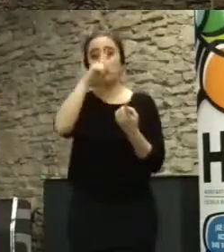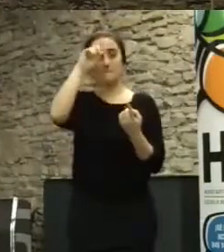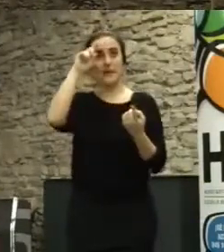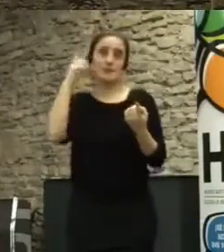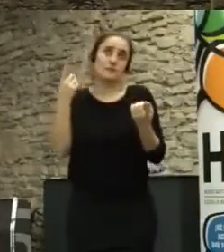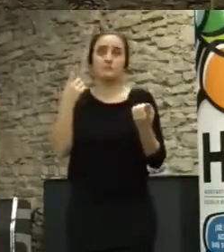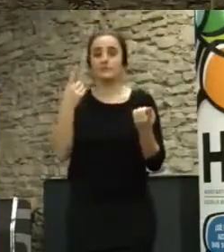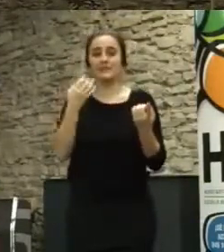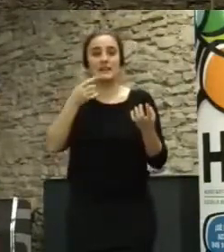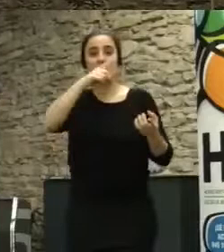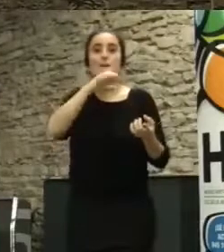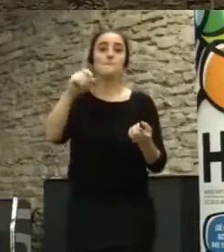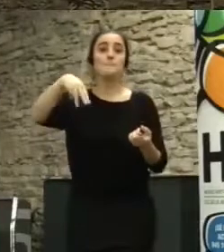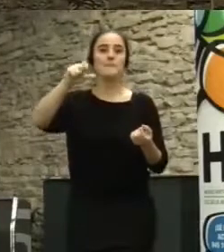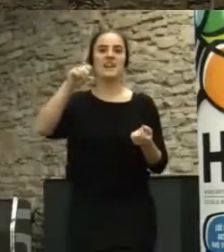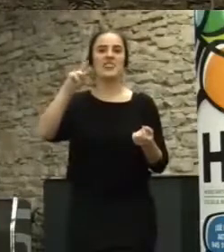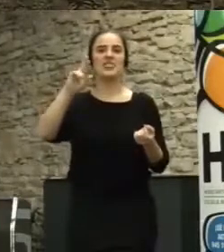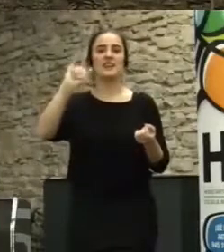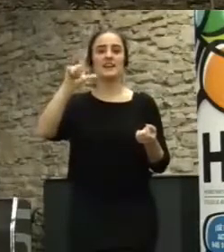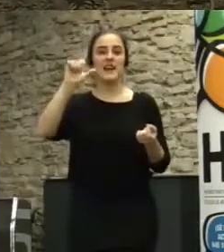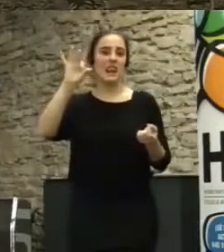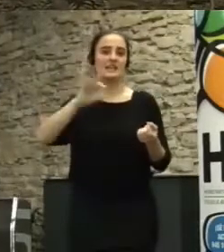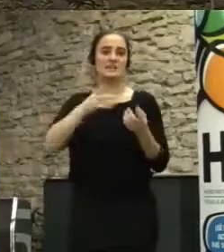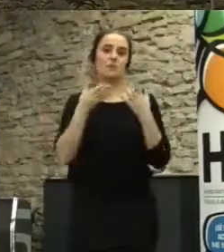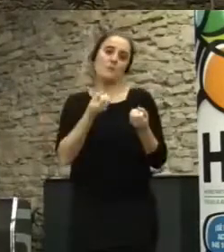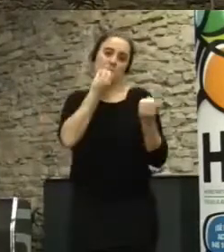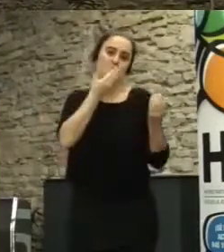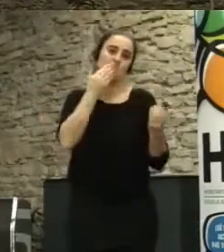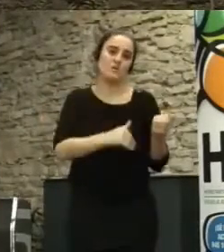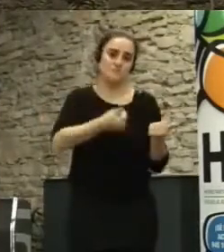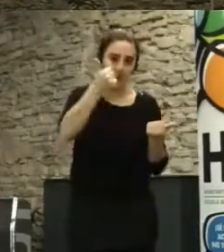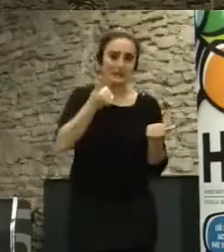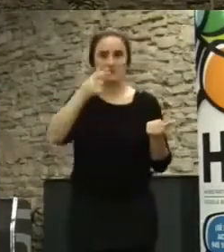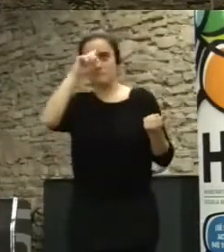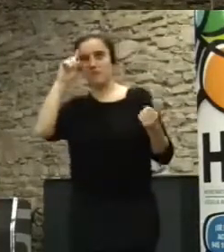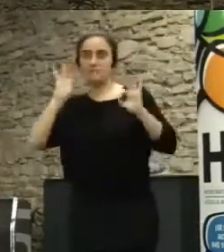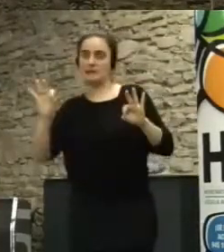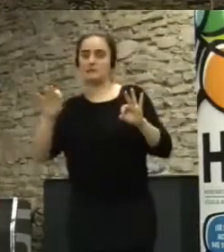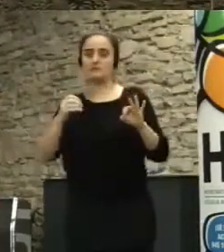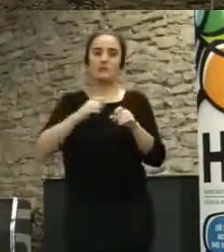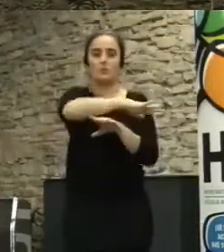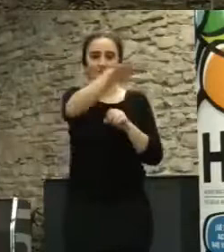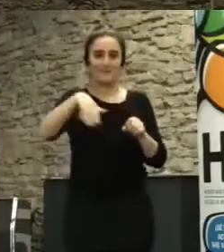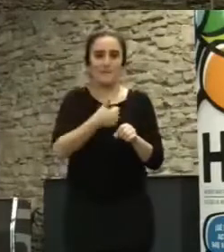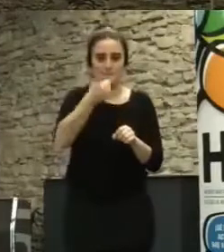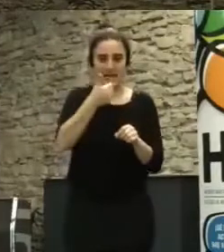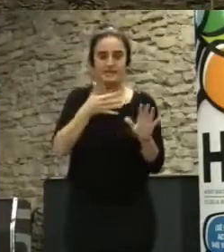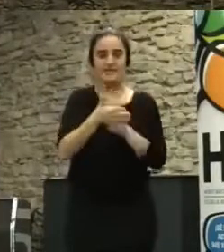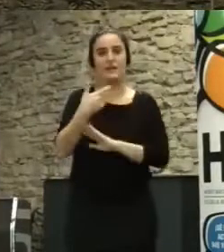mola más que Madrid. Y, bueno, pues realmente fue un primer mapeo de 120 experiencias